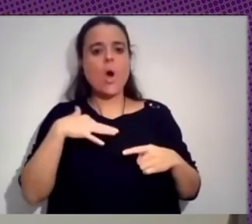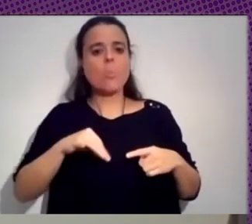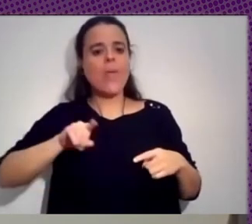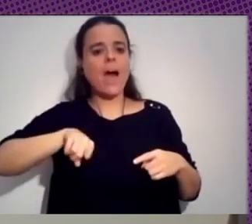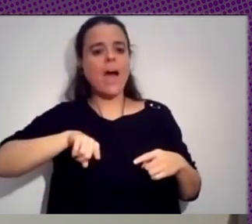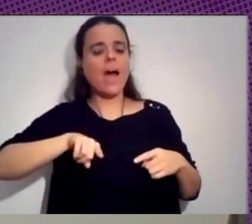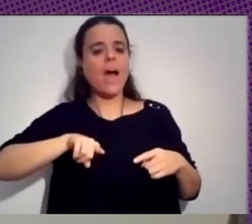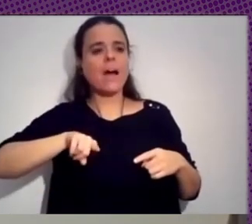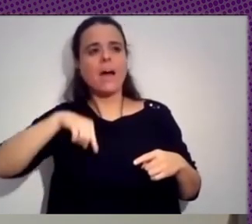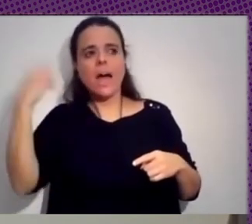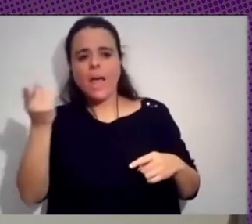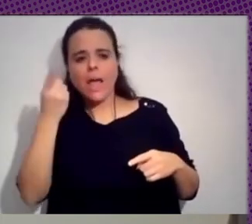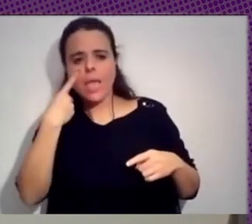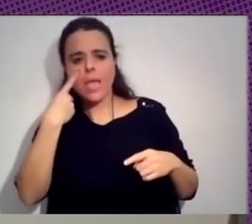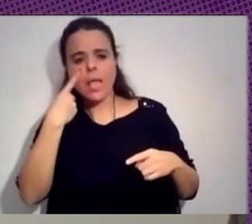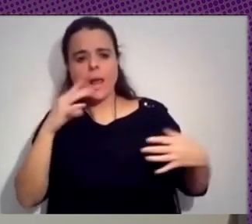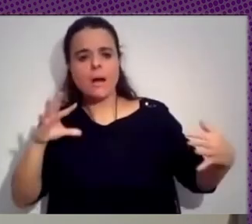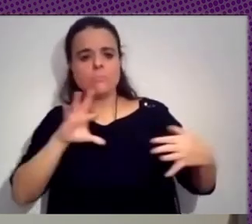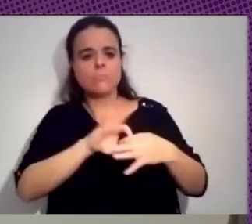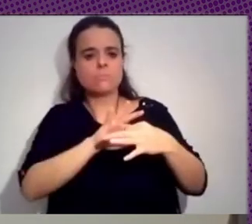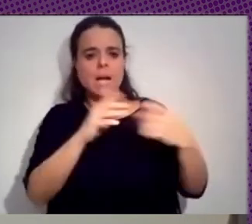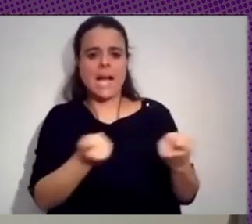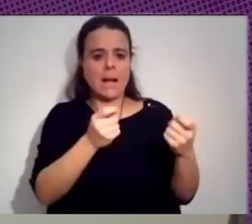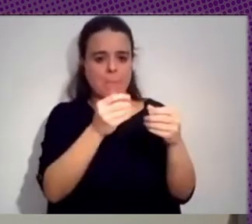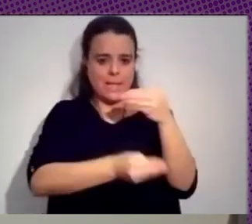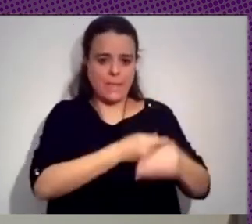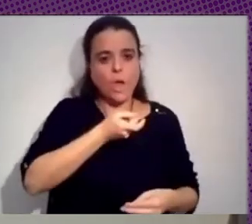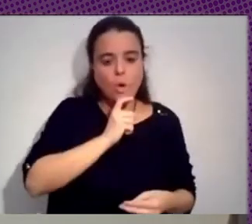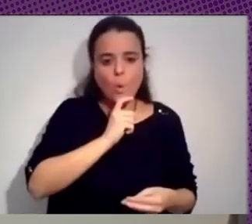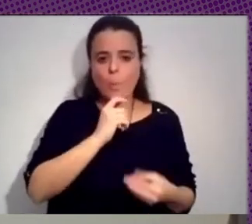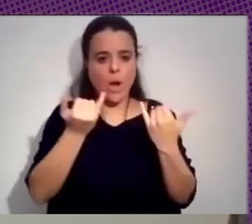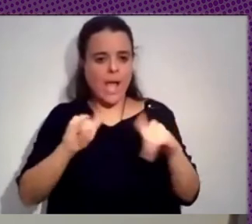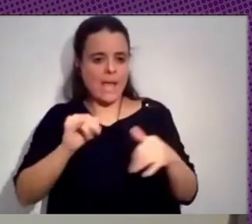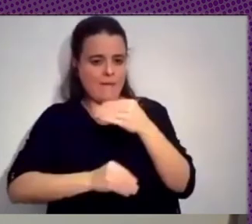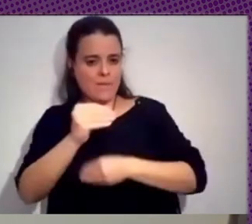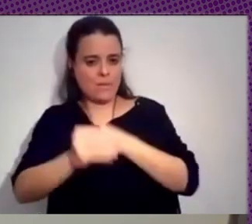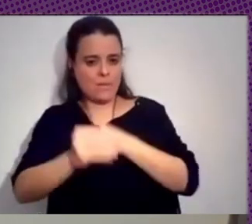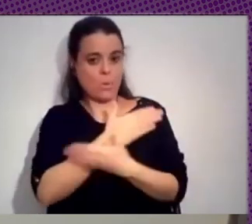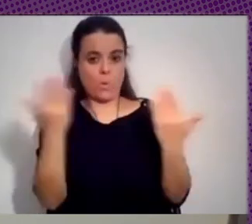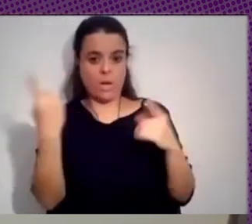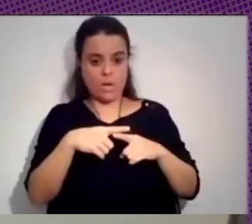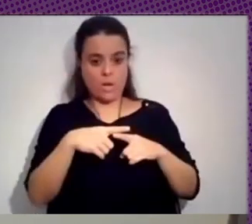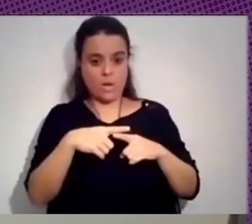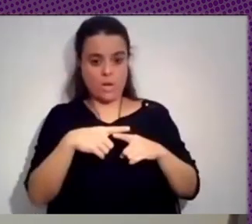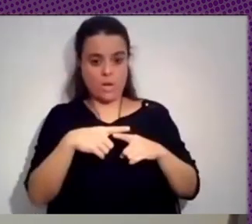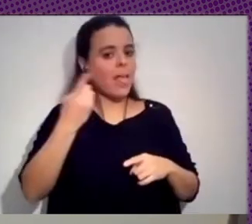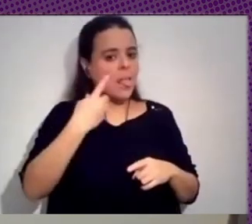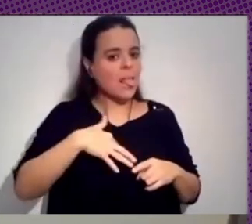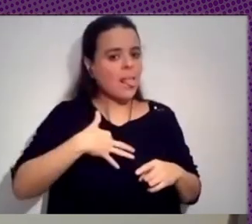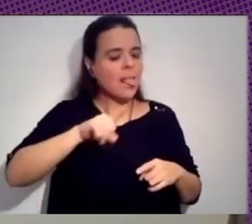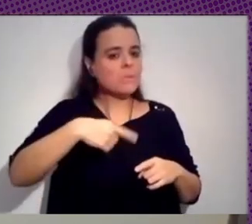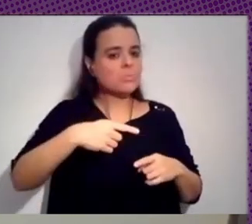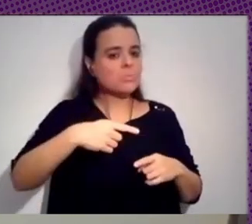una campaña o un procedimiento o un evento. Cualquiera de estas cosas que uno puede identificar y que las pueda clasificar de una